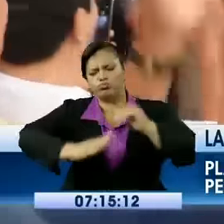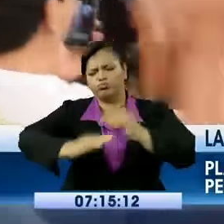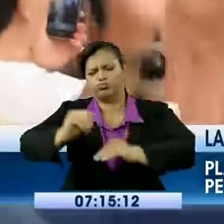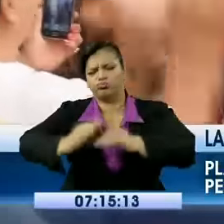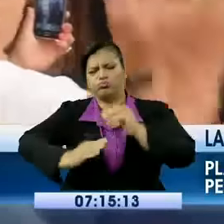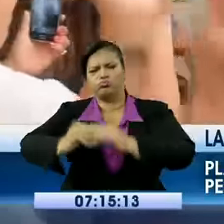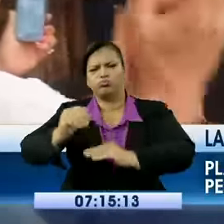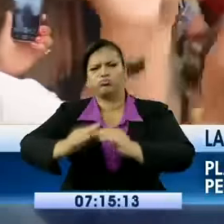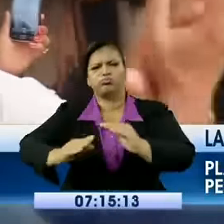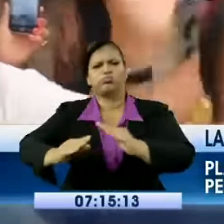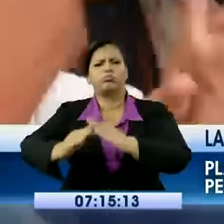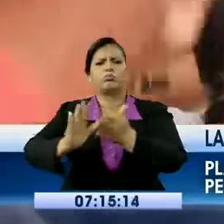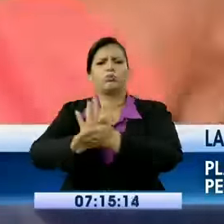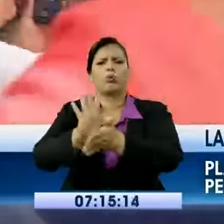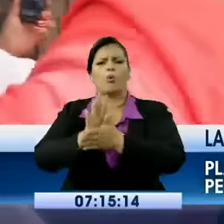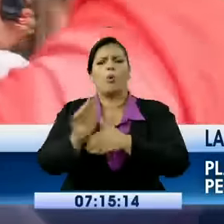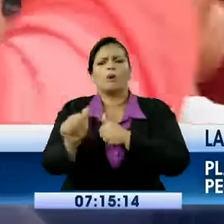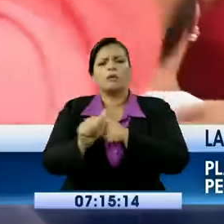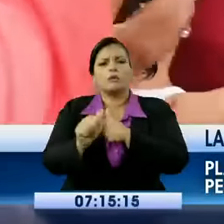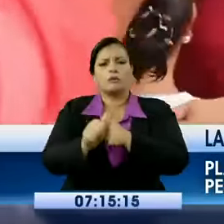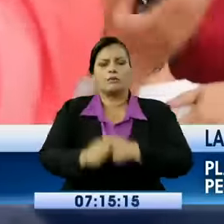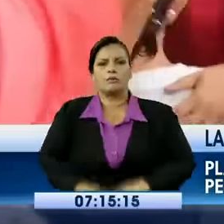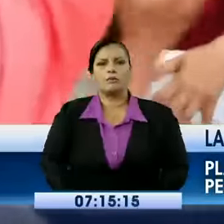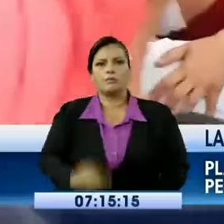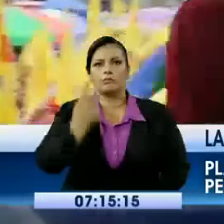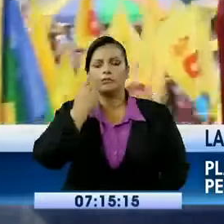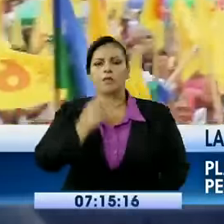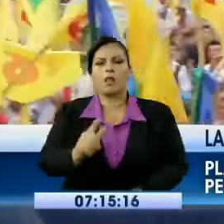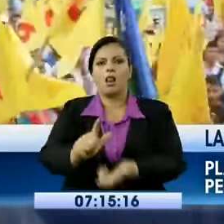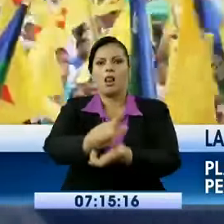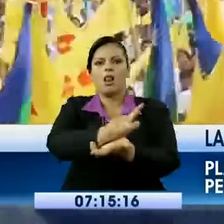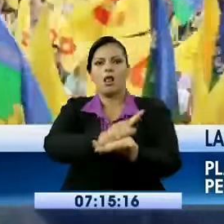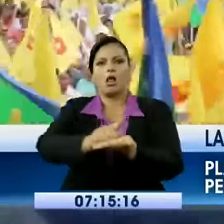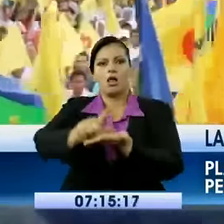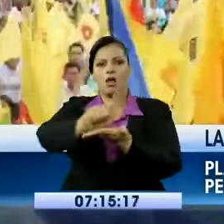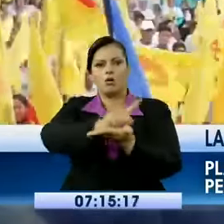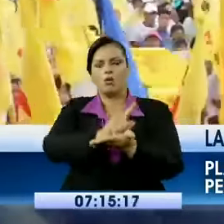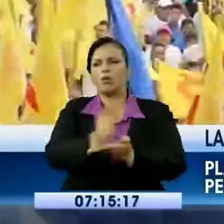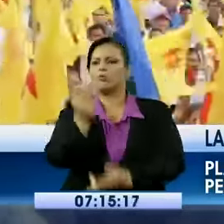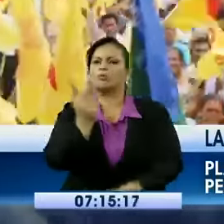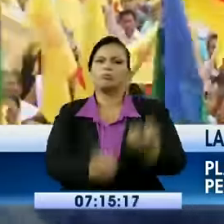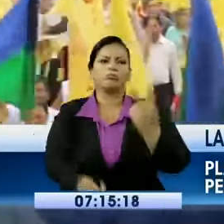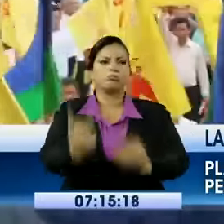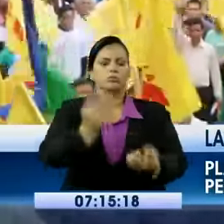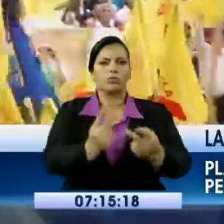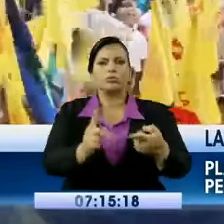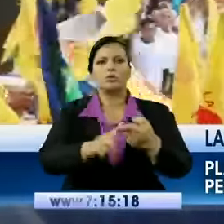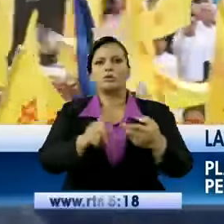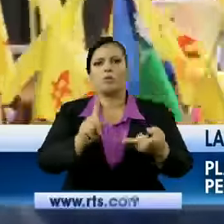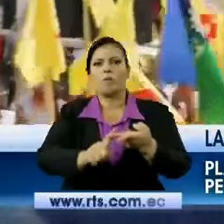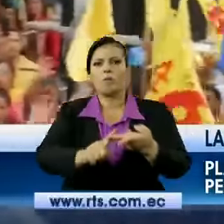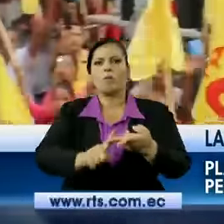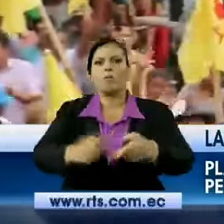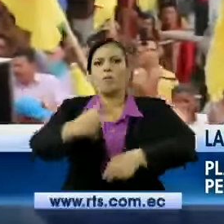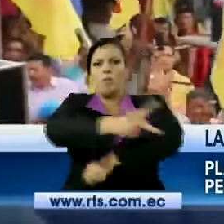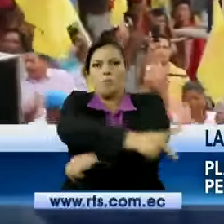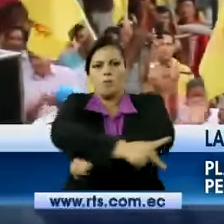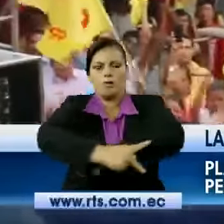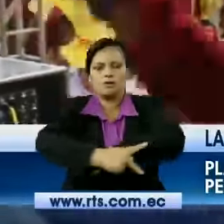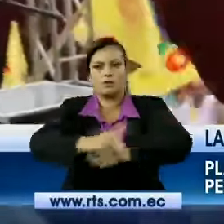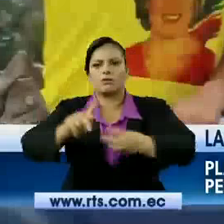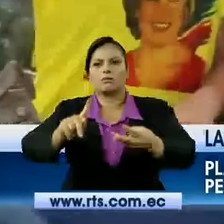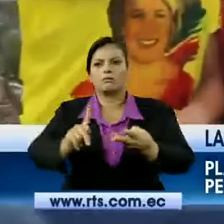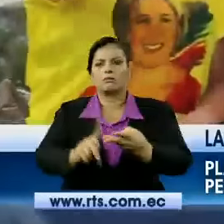llegó hasta el cantón Lago Agrio, provincia de Sucumbíos, en Puyo, en Pastaza y en la provincia de Zamora,